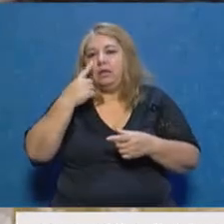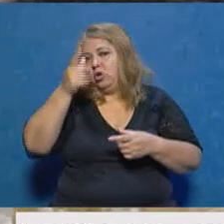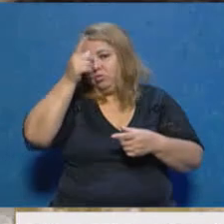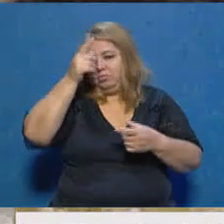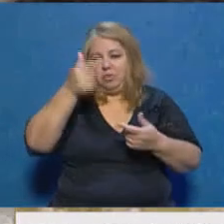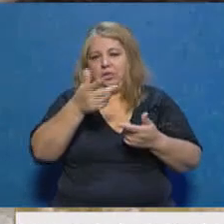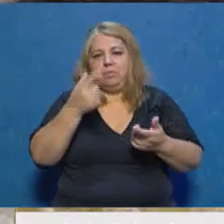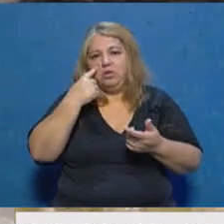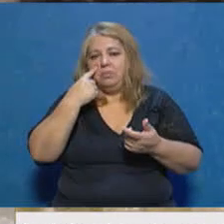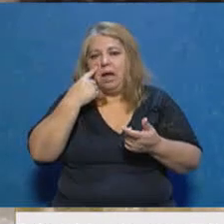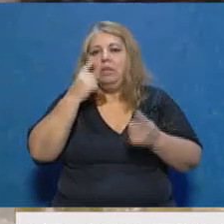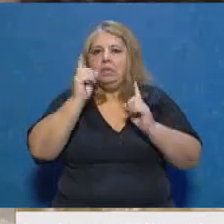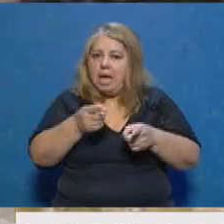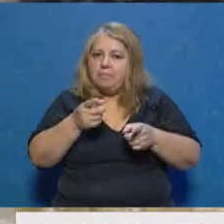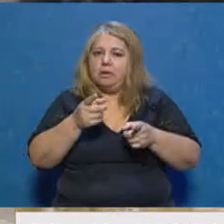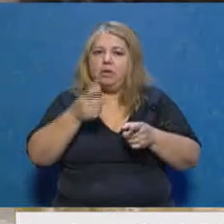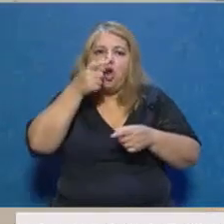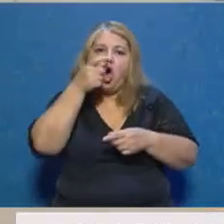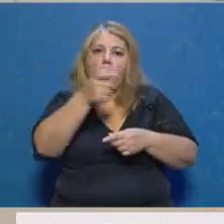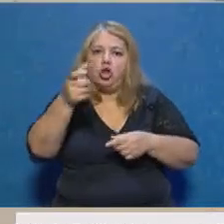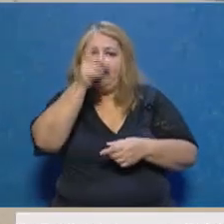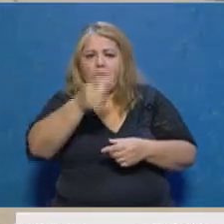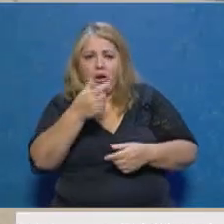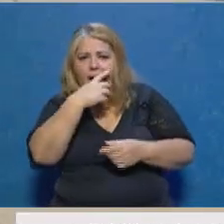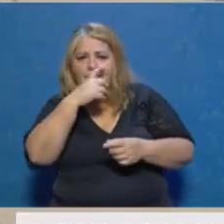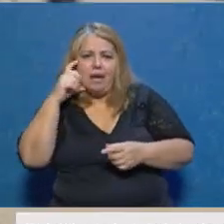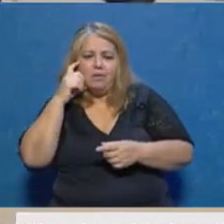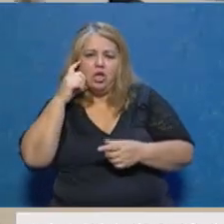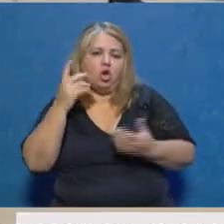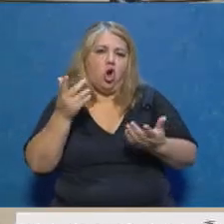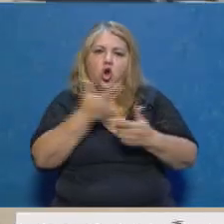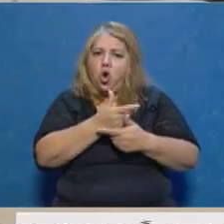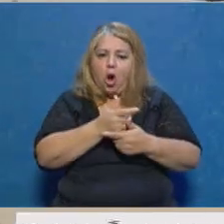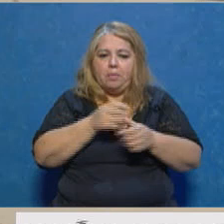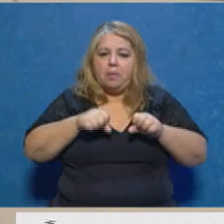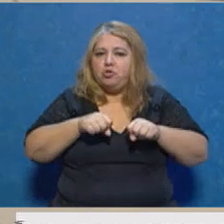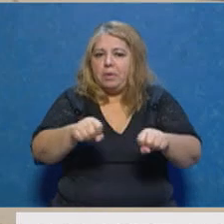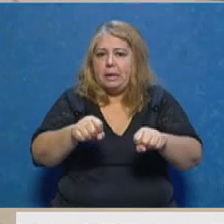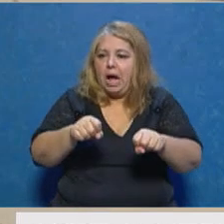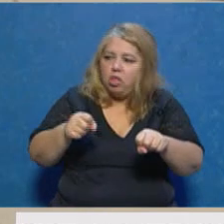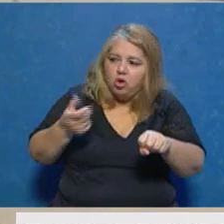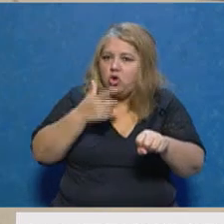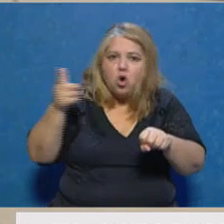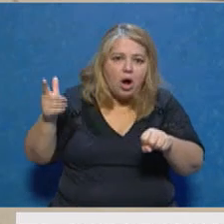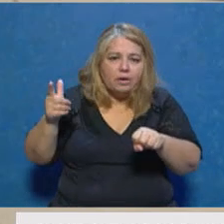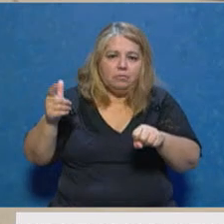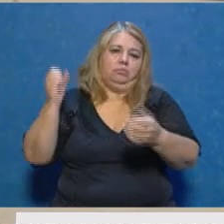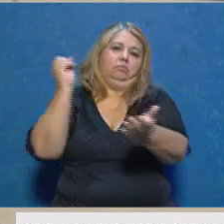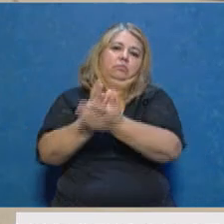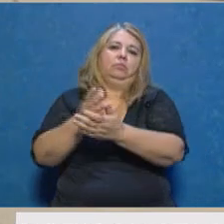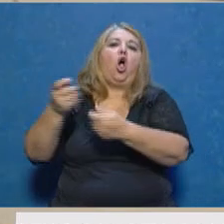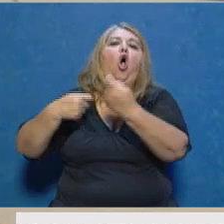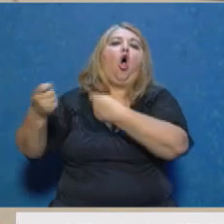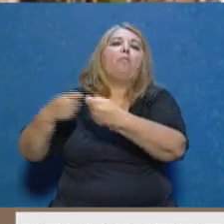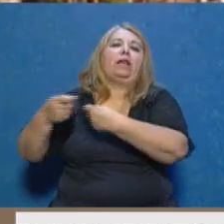controlan, y en caso de detectar una persona que esté sin barbijo o tapabocas en el interior de un supermercado, se sanciona el comercio